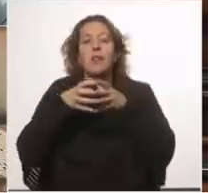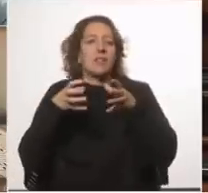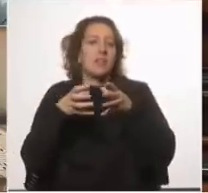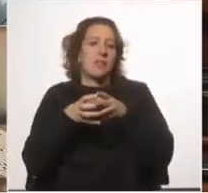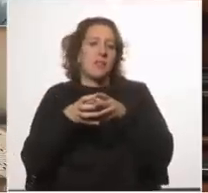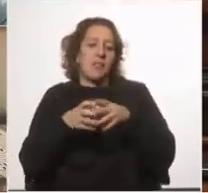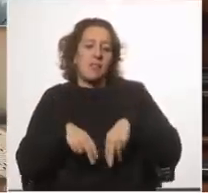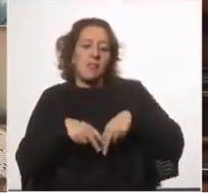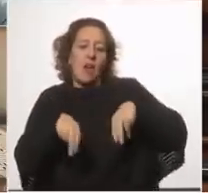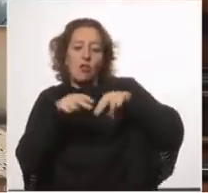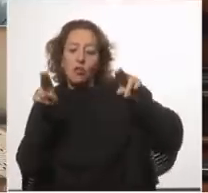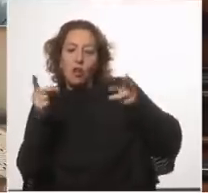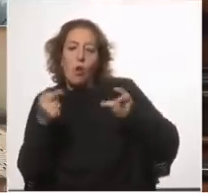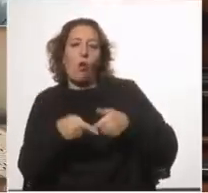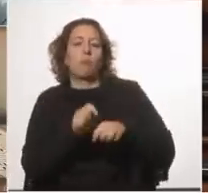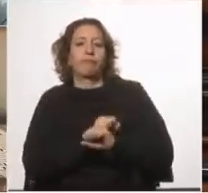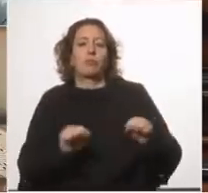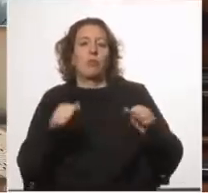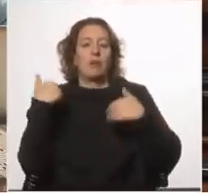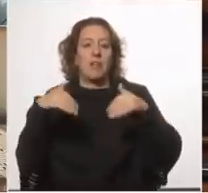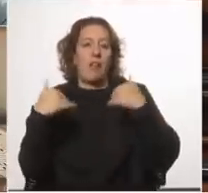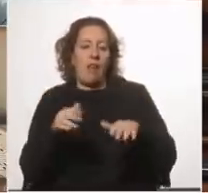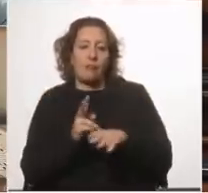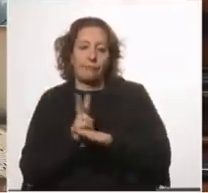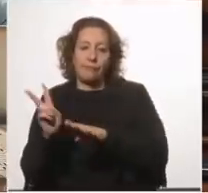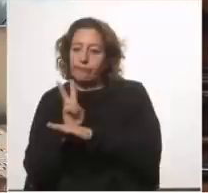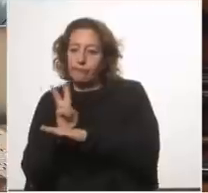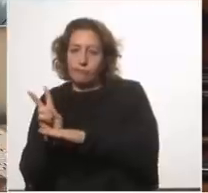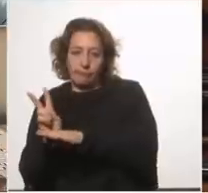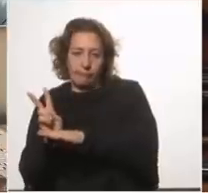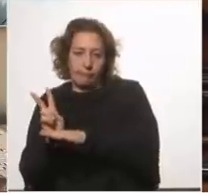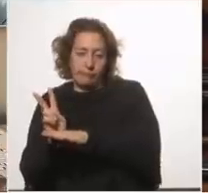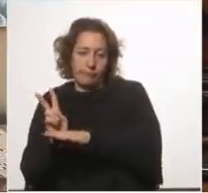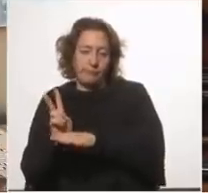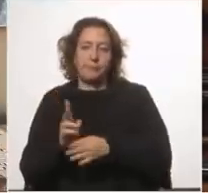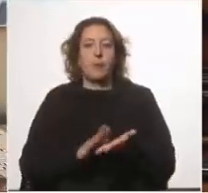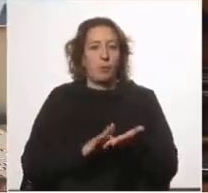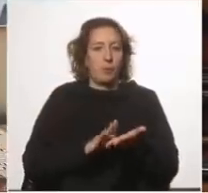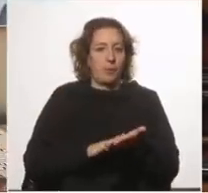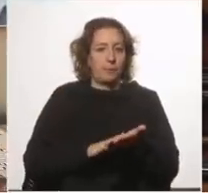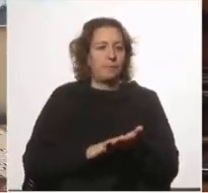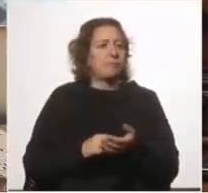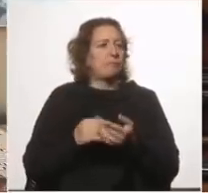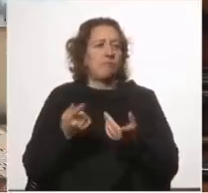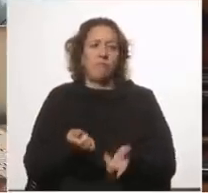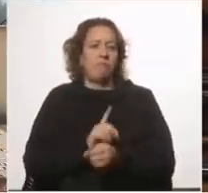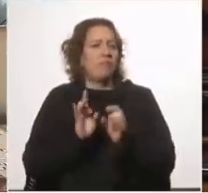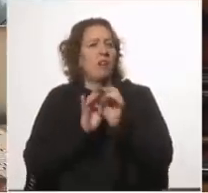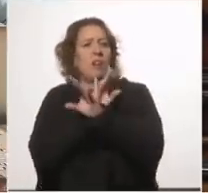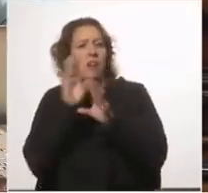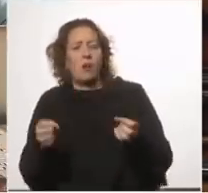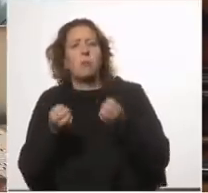los testeos. De esto preguntaremos después porque no está claro por qué no se usó tan